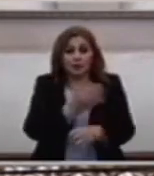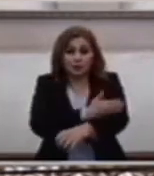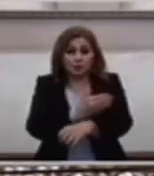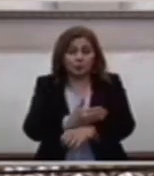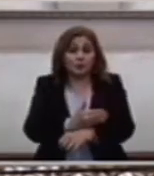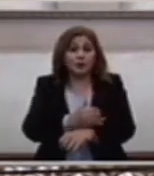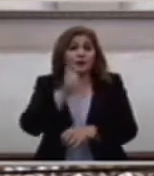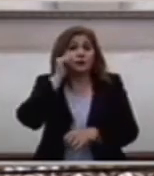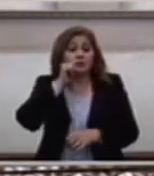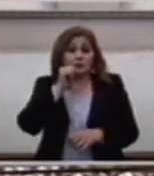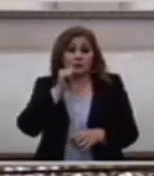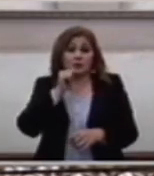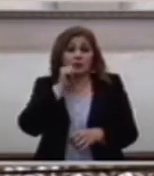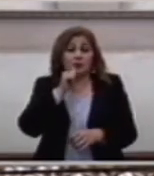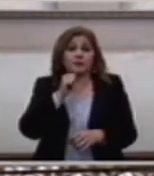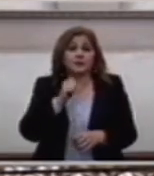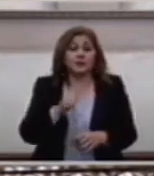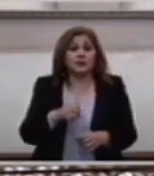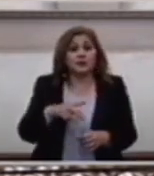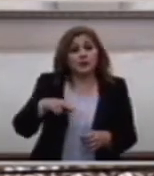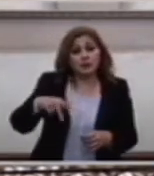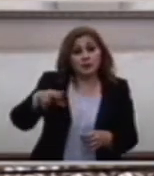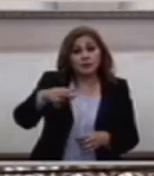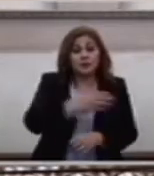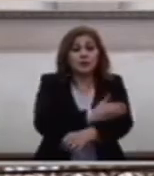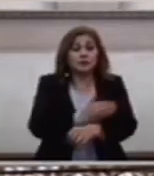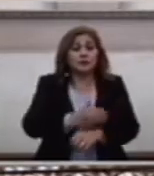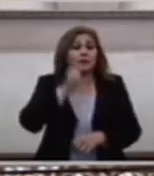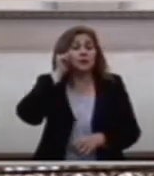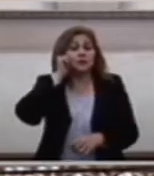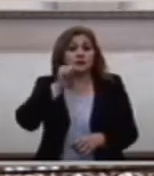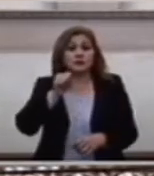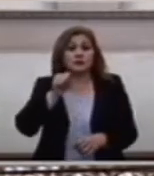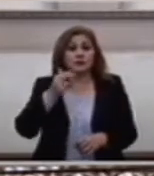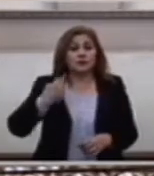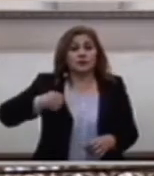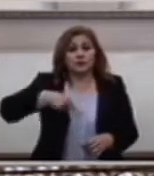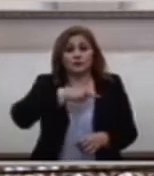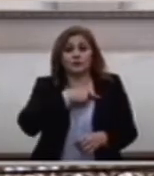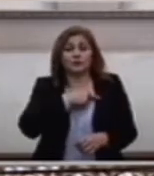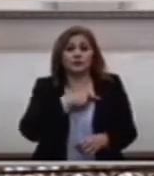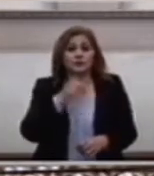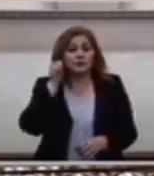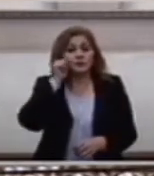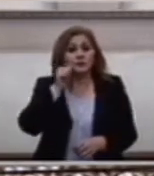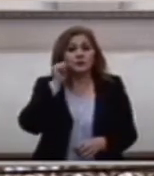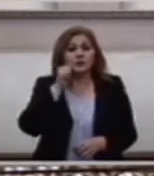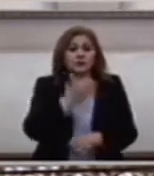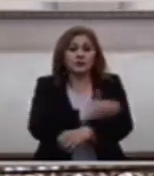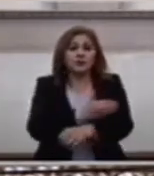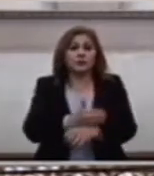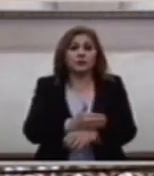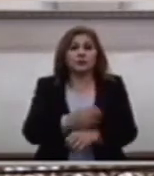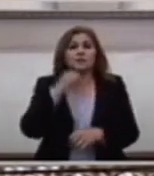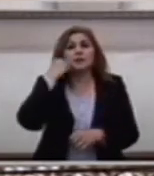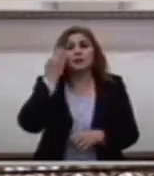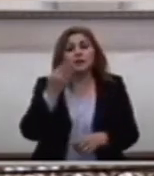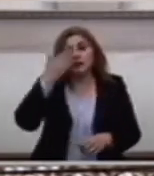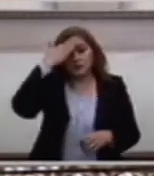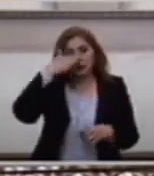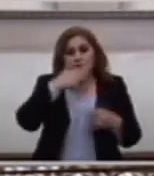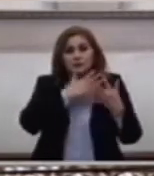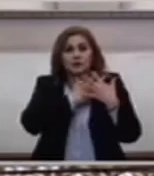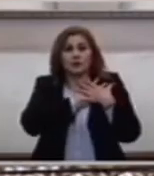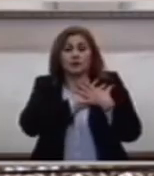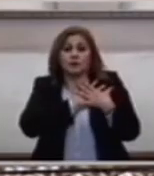Quiere caminar Con nosotros Quiere que Entendamos Que el amor Es siempre